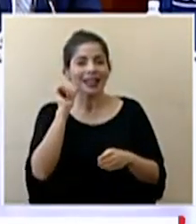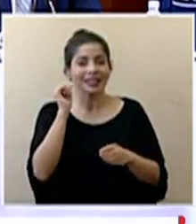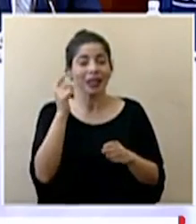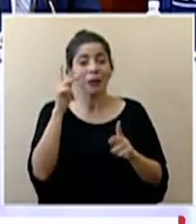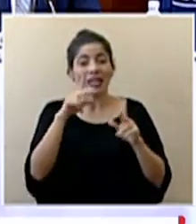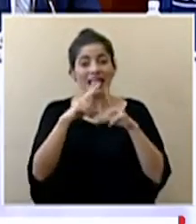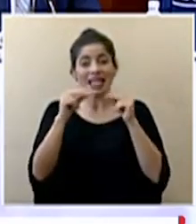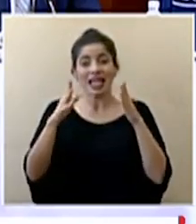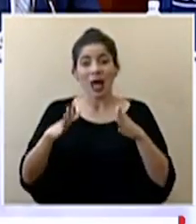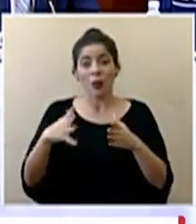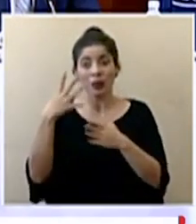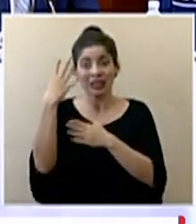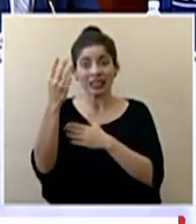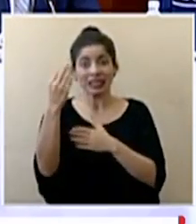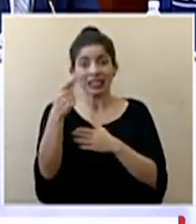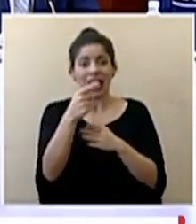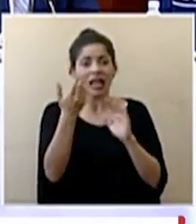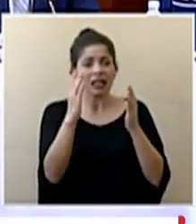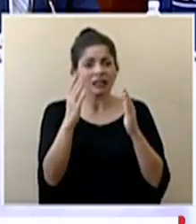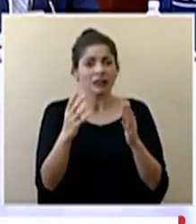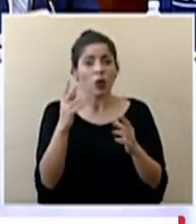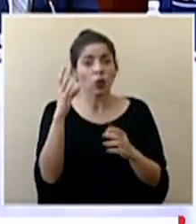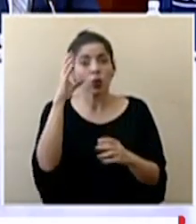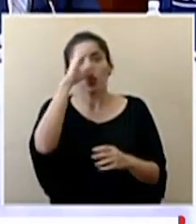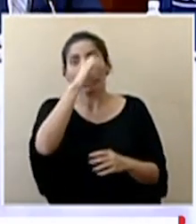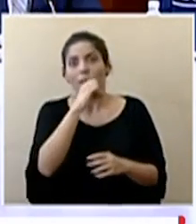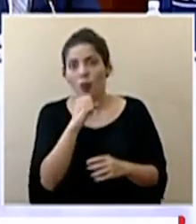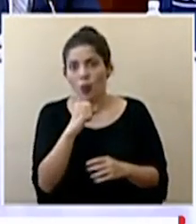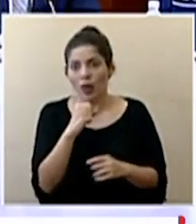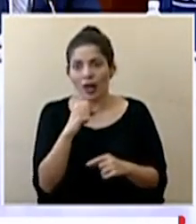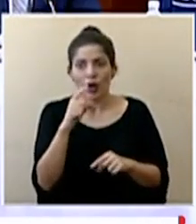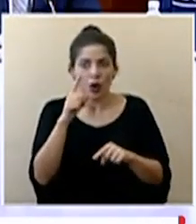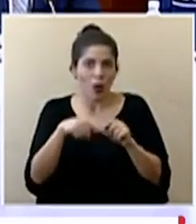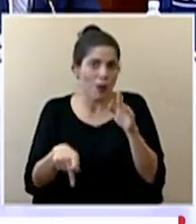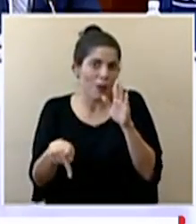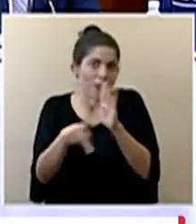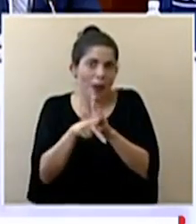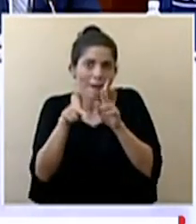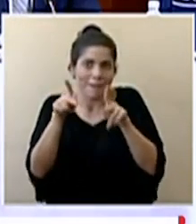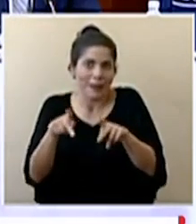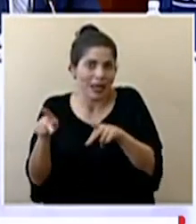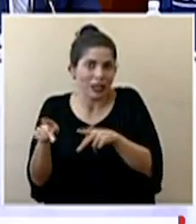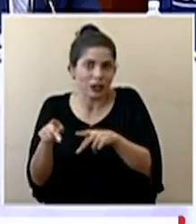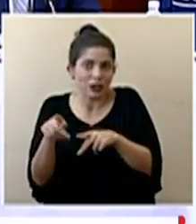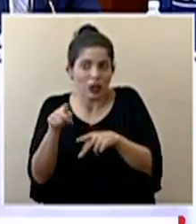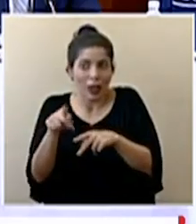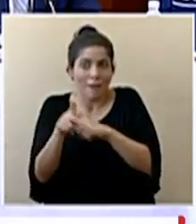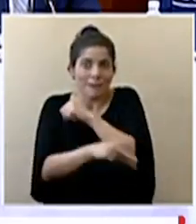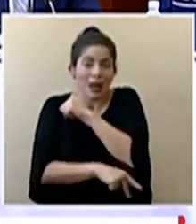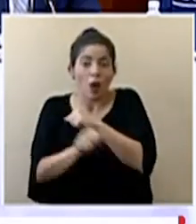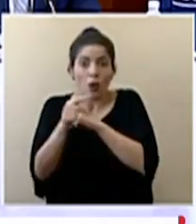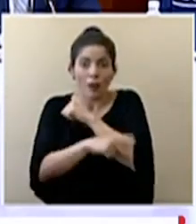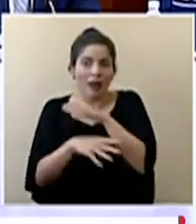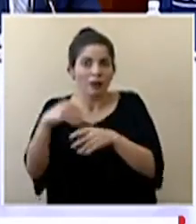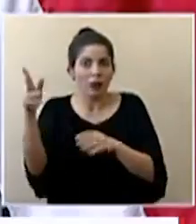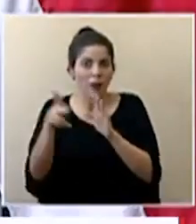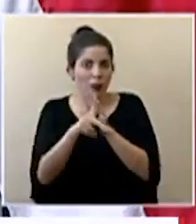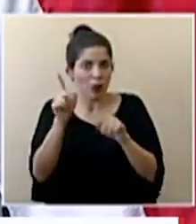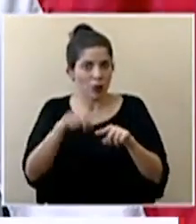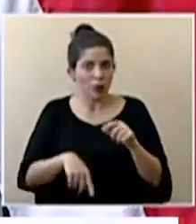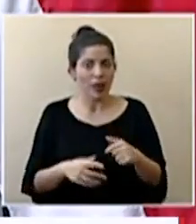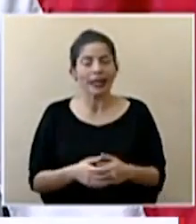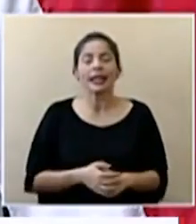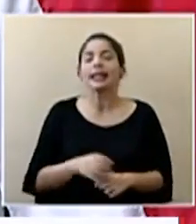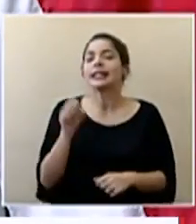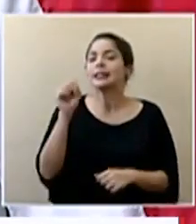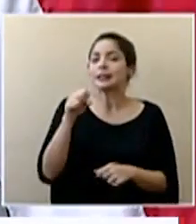salida de nicaragüenses? ¿cuál parámetro se toma tomando en cuenta que no se le puede impedir la salida a personas de ese u otro país de orina? si